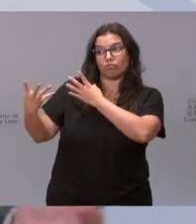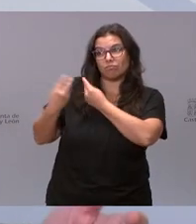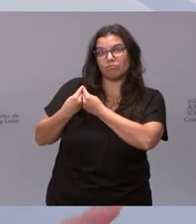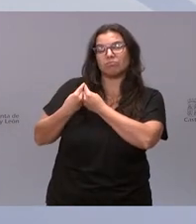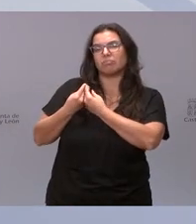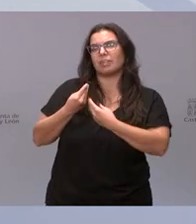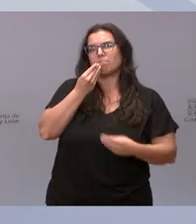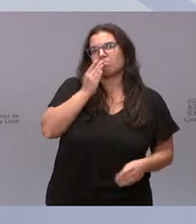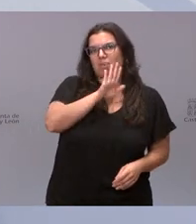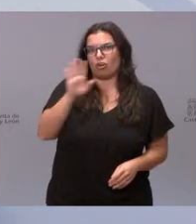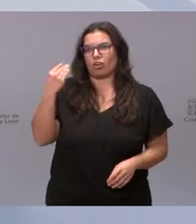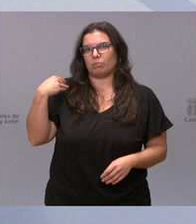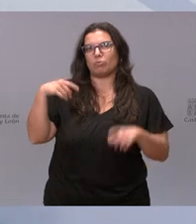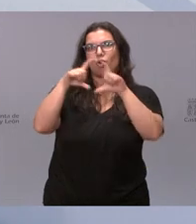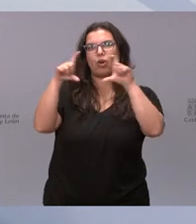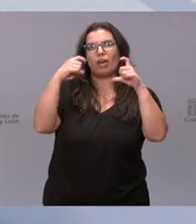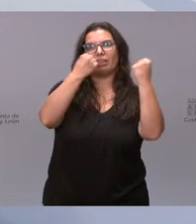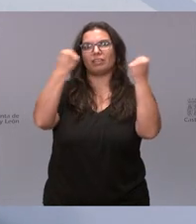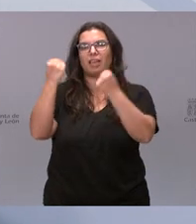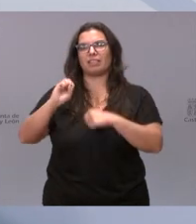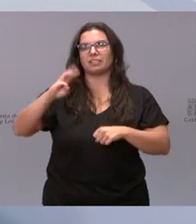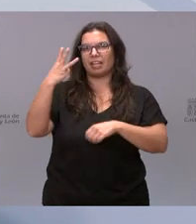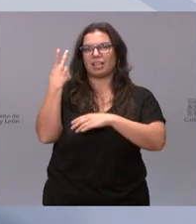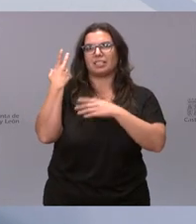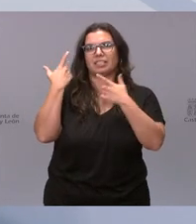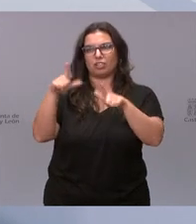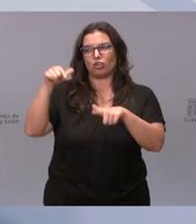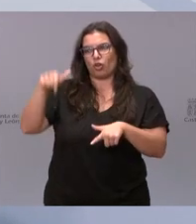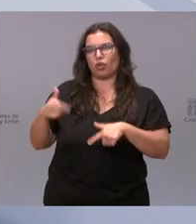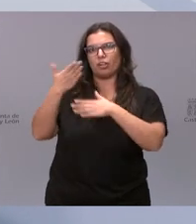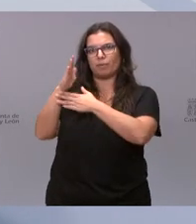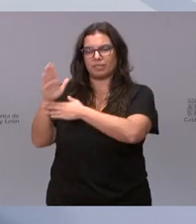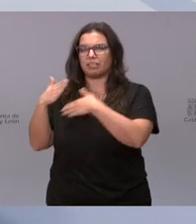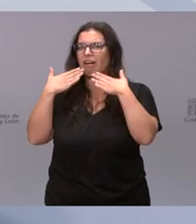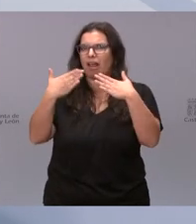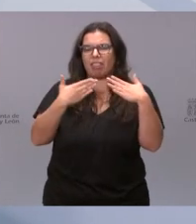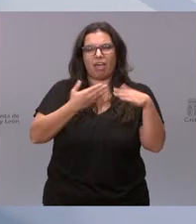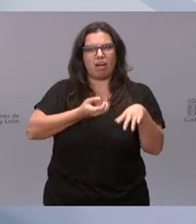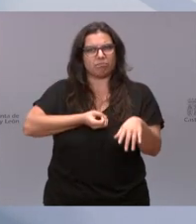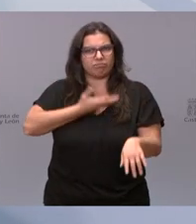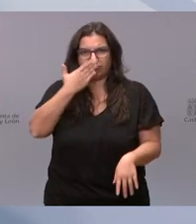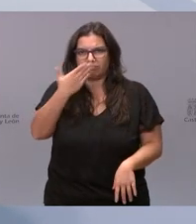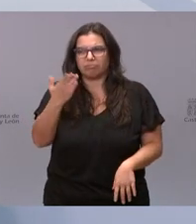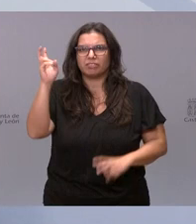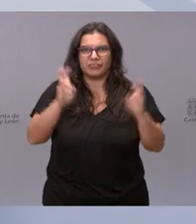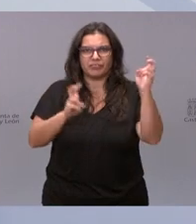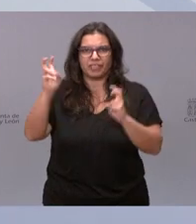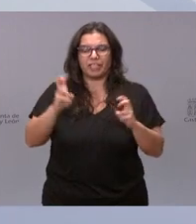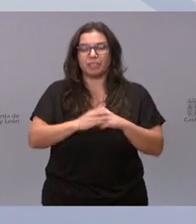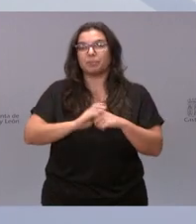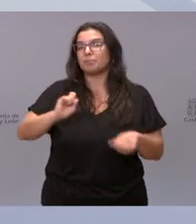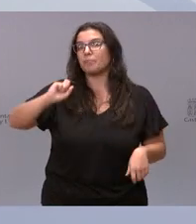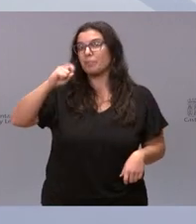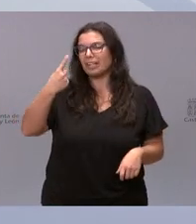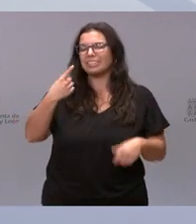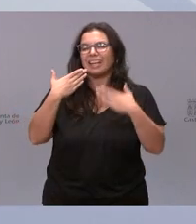las entidades del tercer sector aquí hoy representadas. Agradezco de corazón vuestra presencia, pero sobre todo